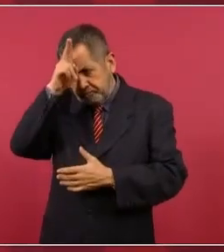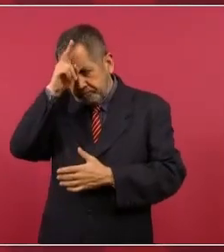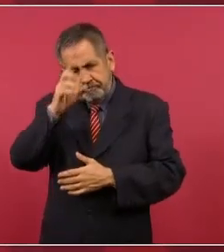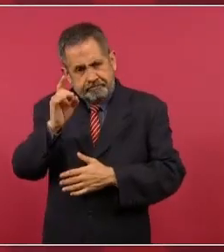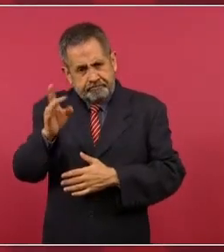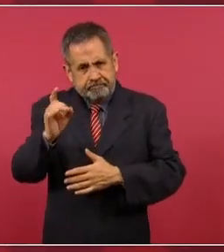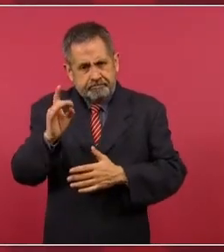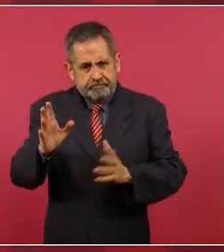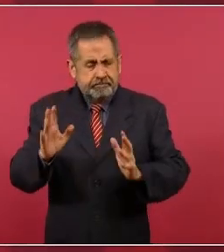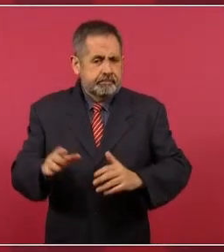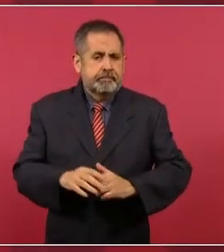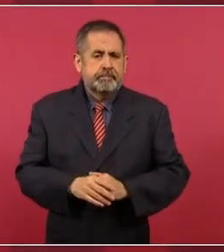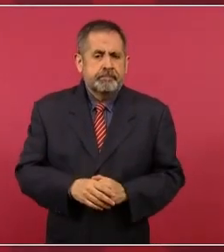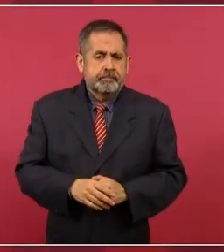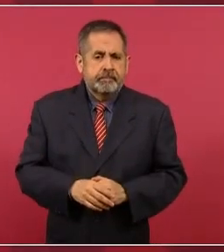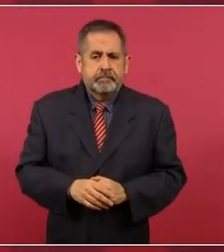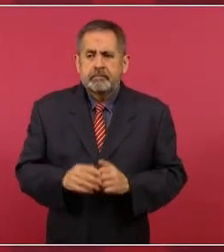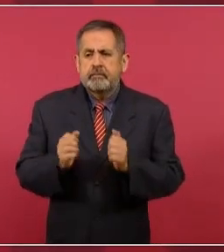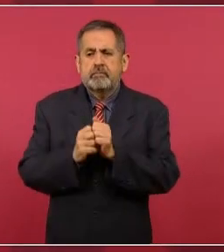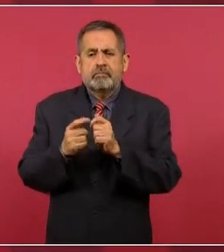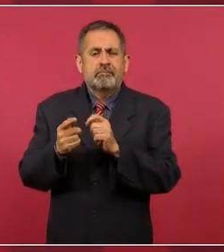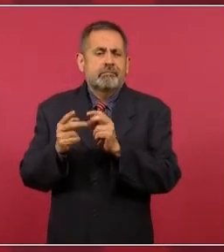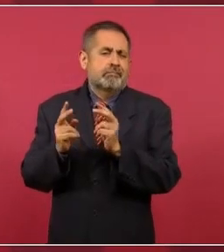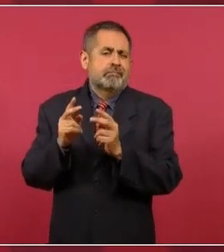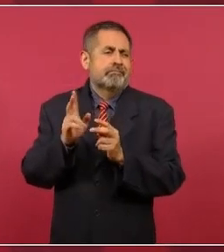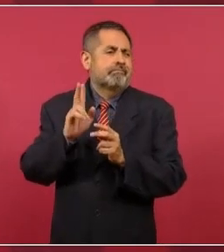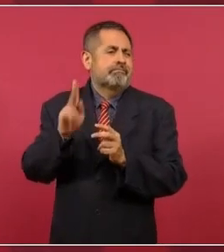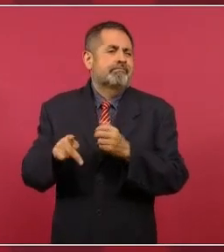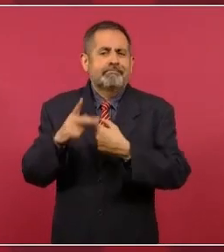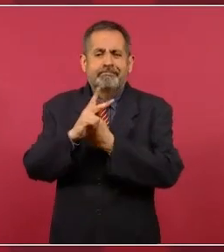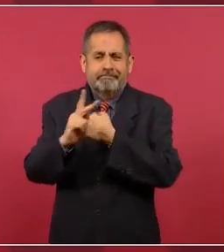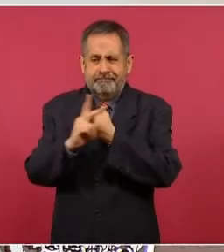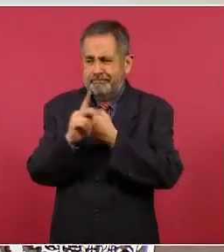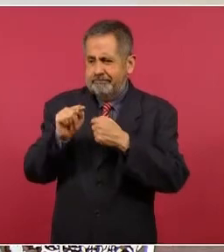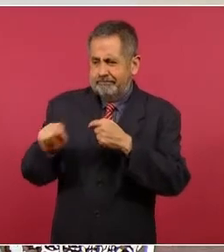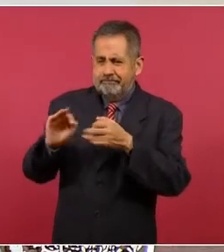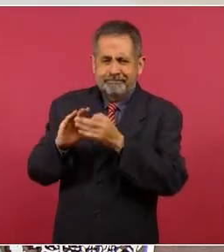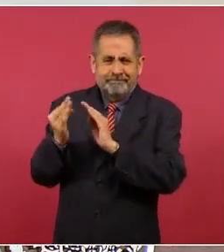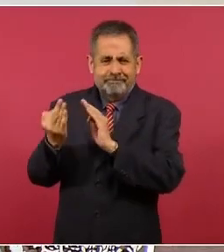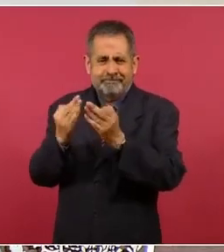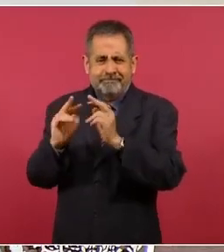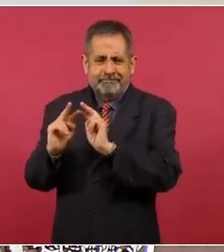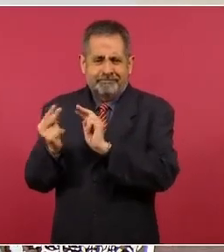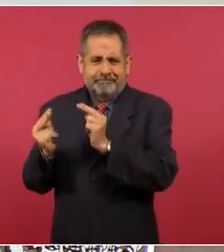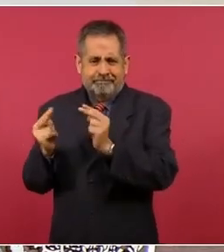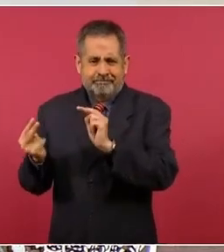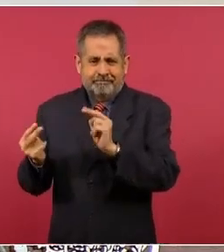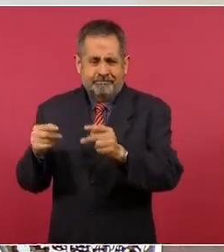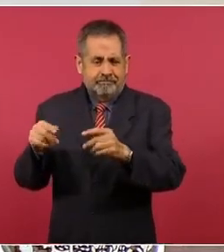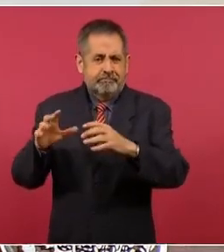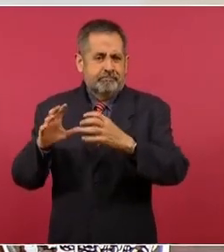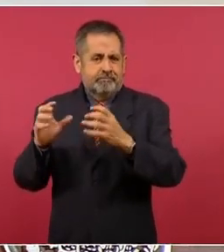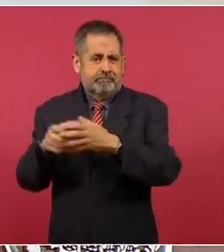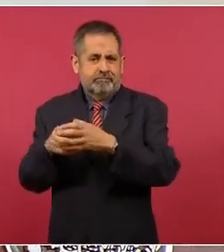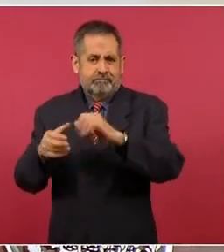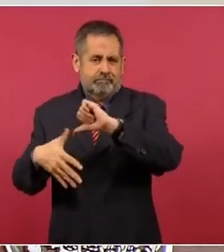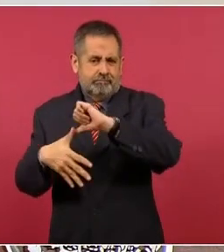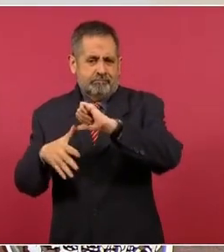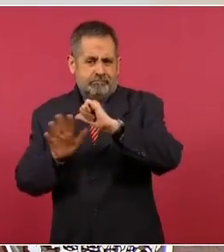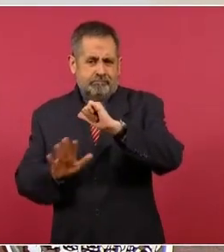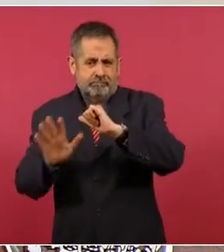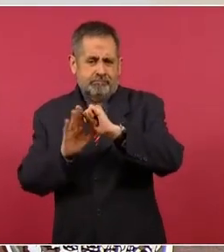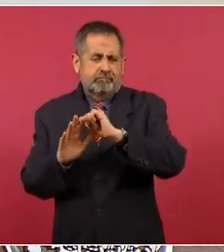vecinos en América del Sur